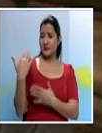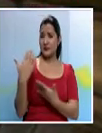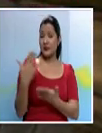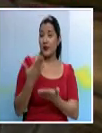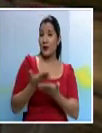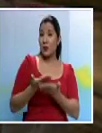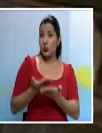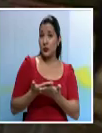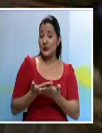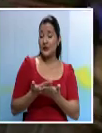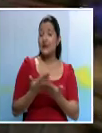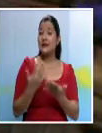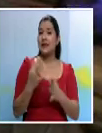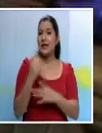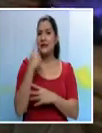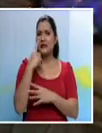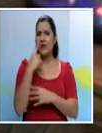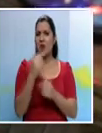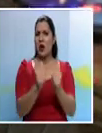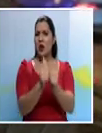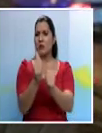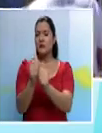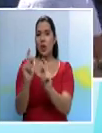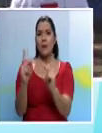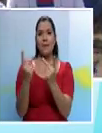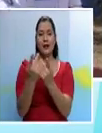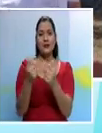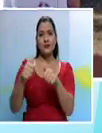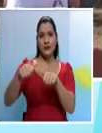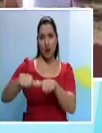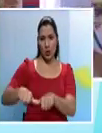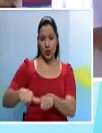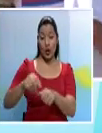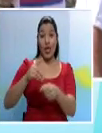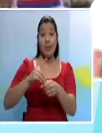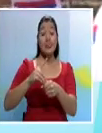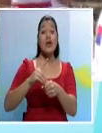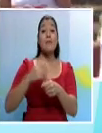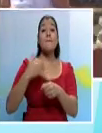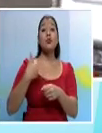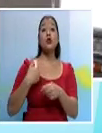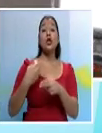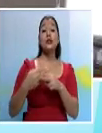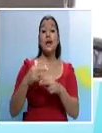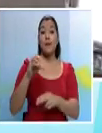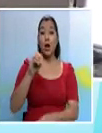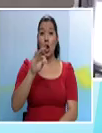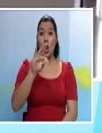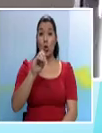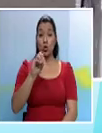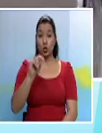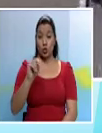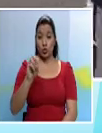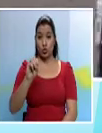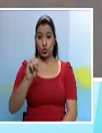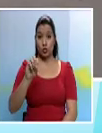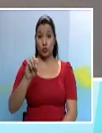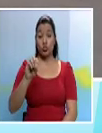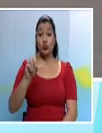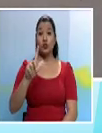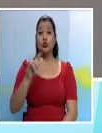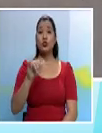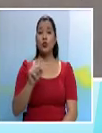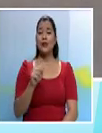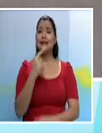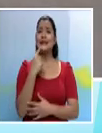pues se observó que tiene el respaldo de todas las fracciones. El diputado Otón Solís dice que él, cuando observó